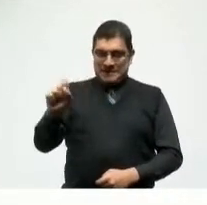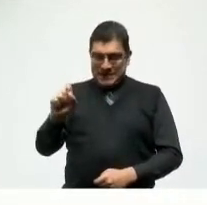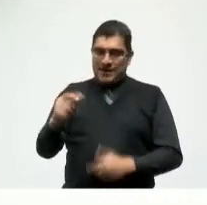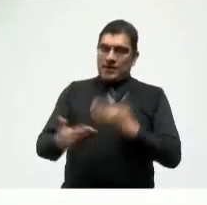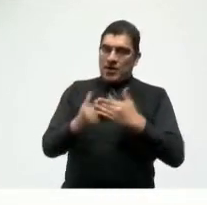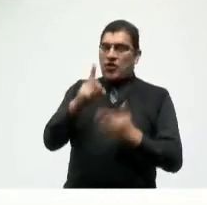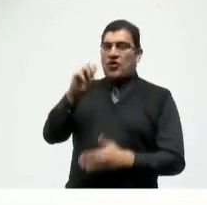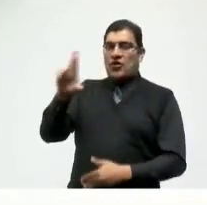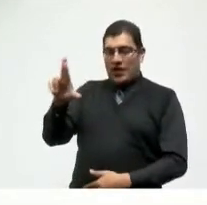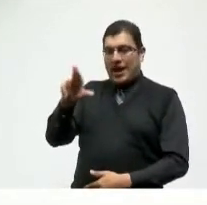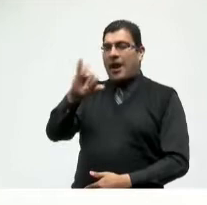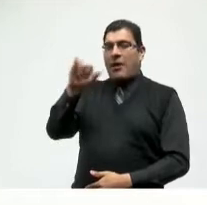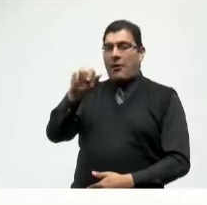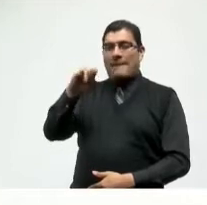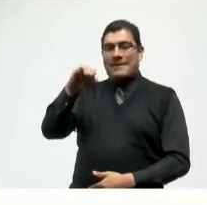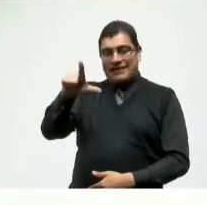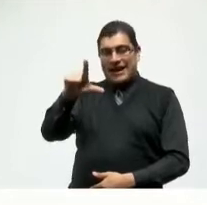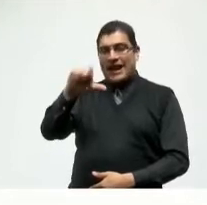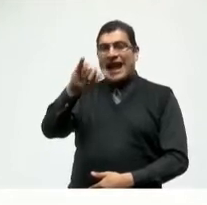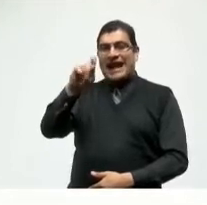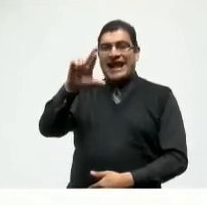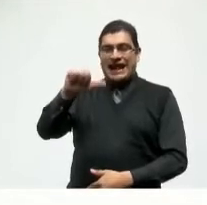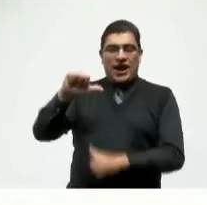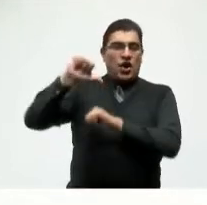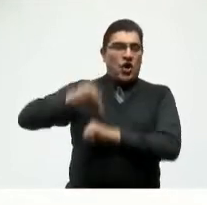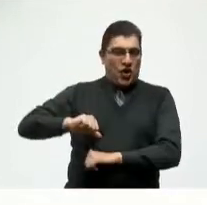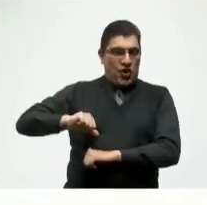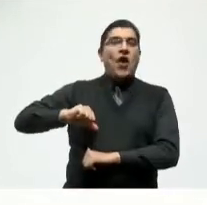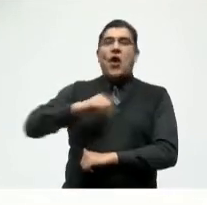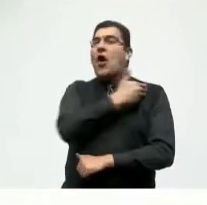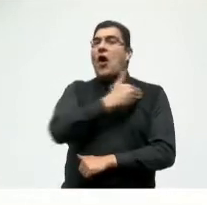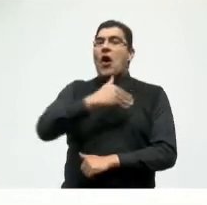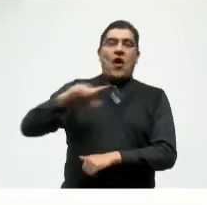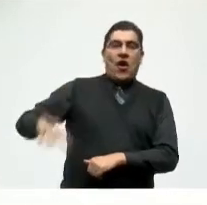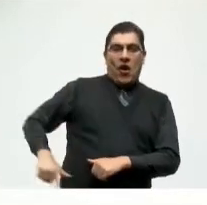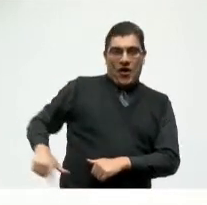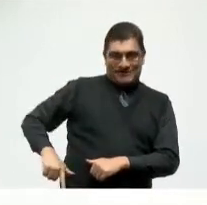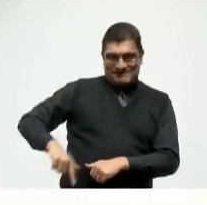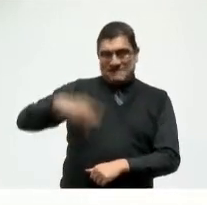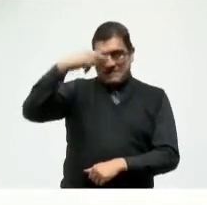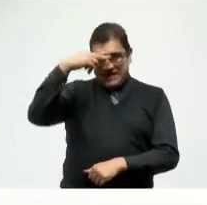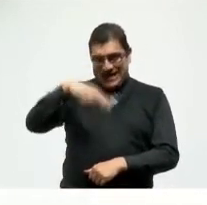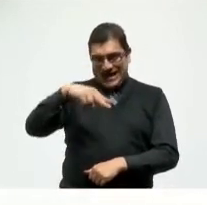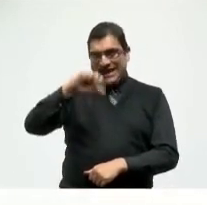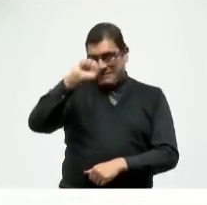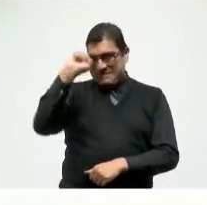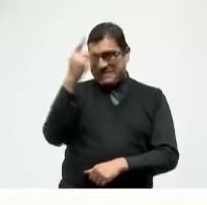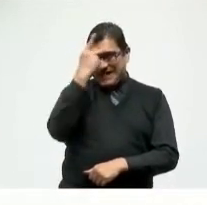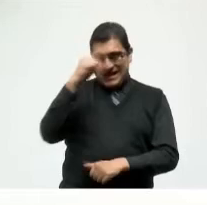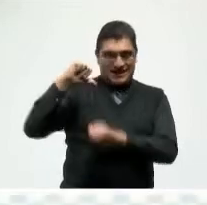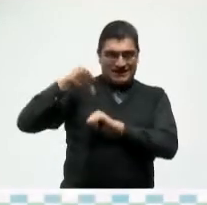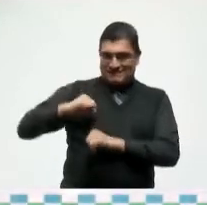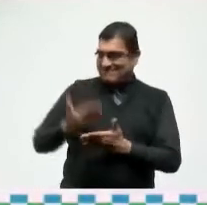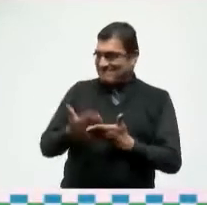Juan Manuel Carreras López gobernador constitucional del estado anfitrión San Luis Potosí adelante